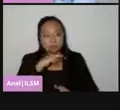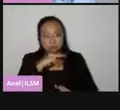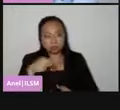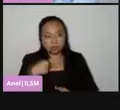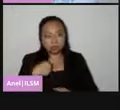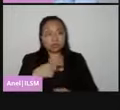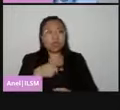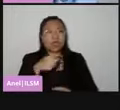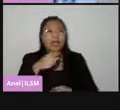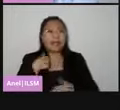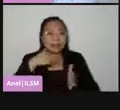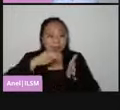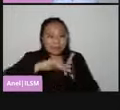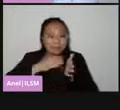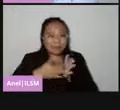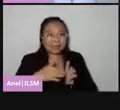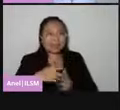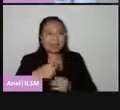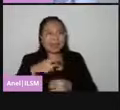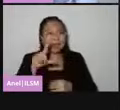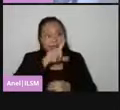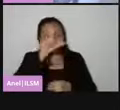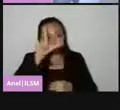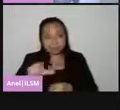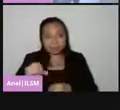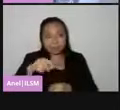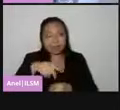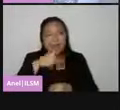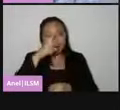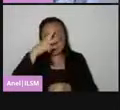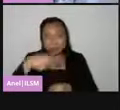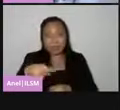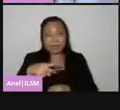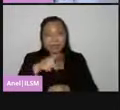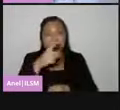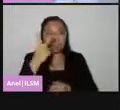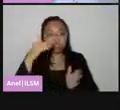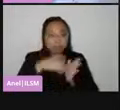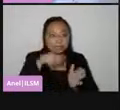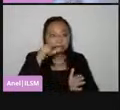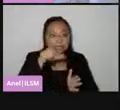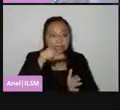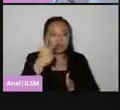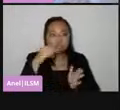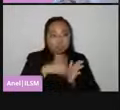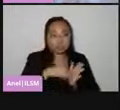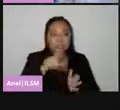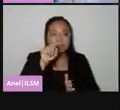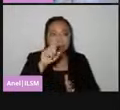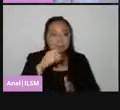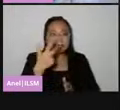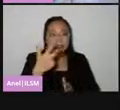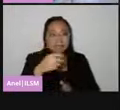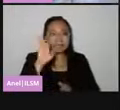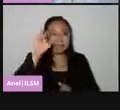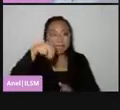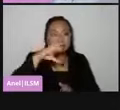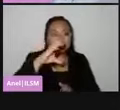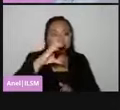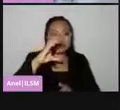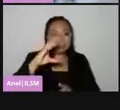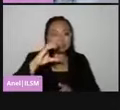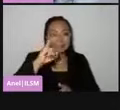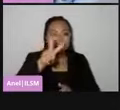Cívica, en Cívica 2017-2023, el INE ha reconocido la existencia de un problema